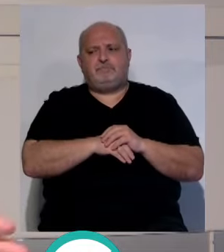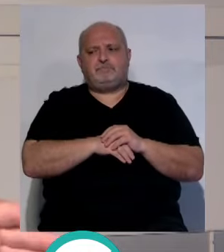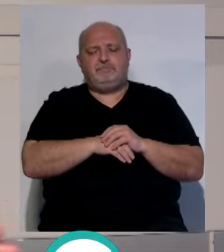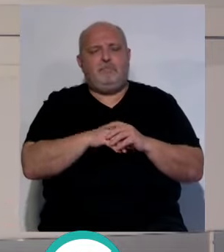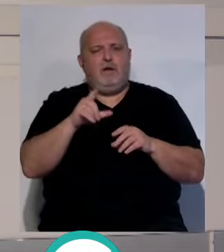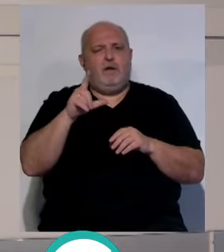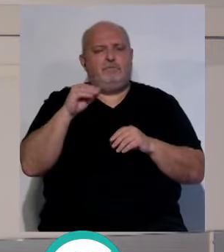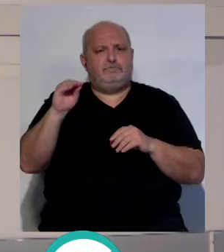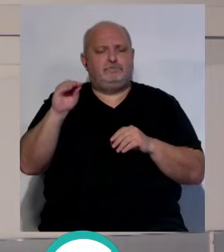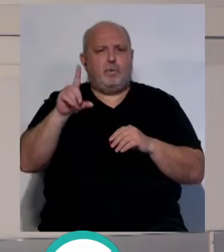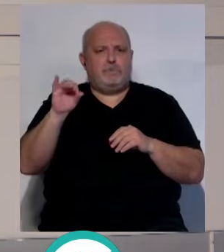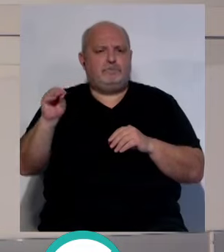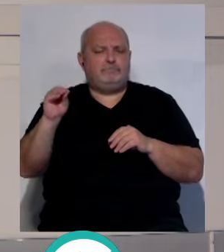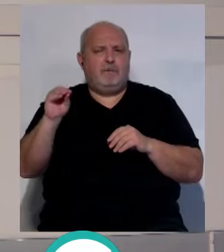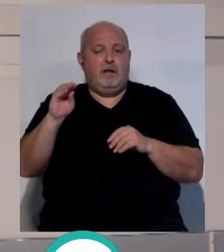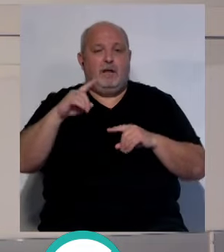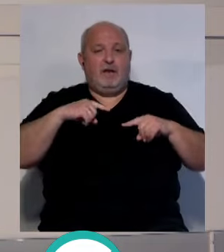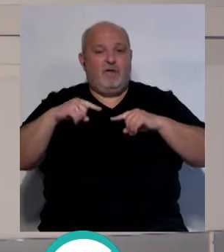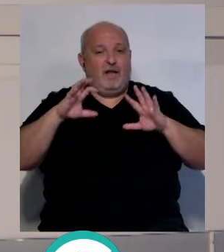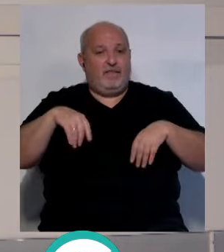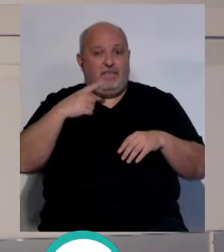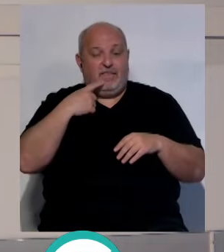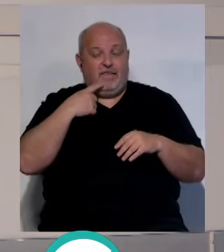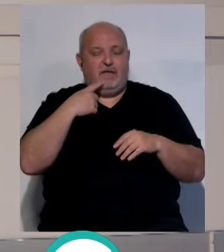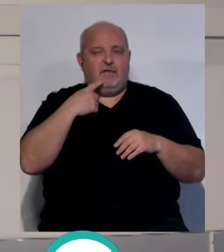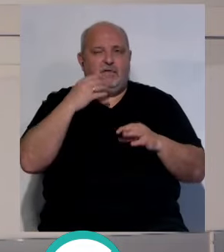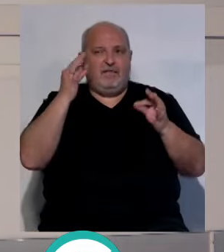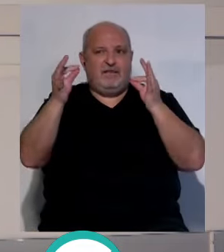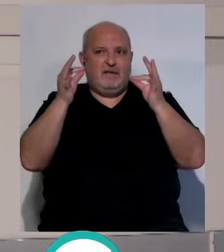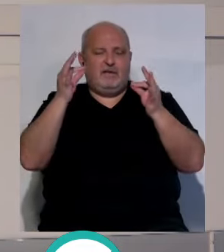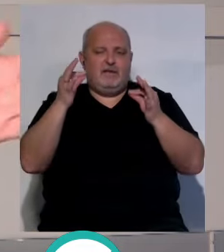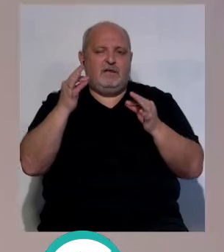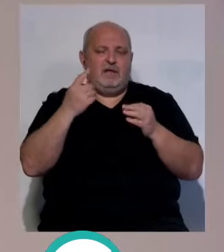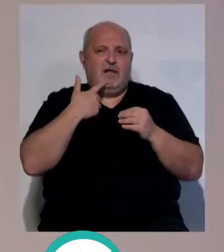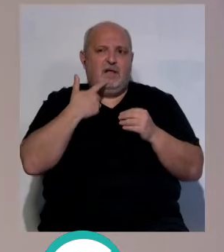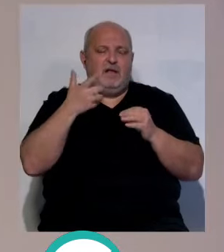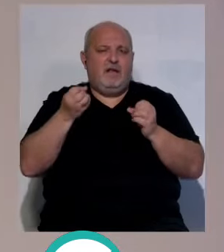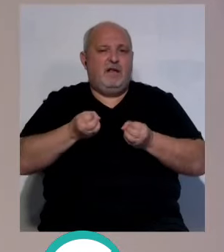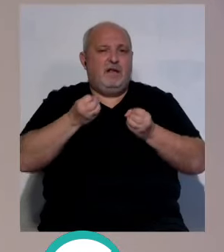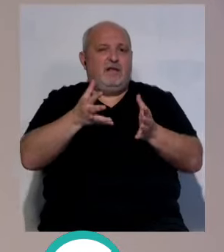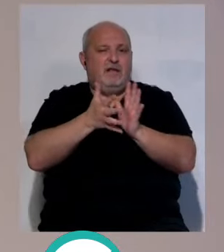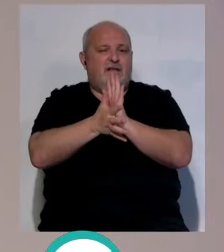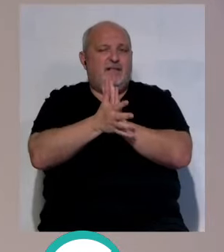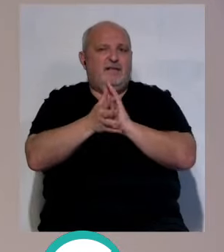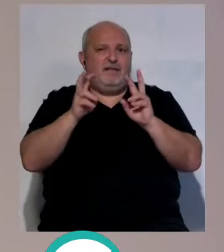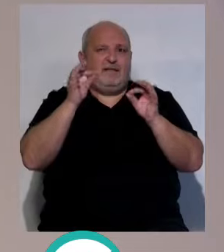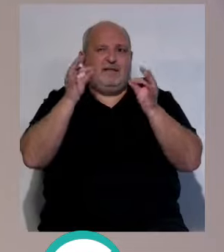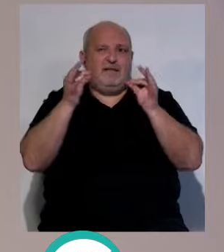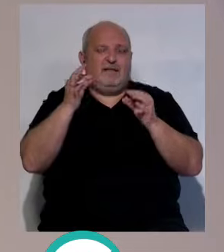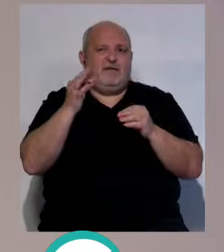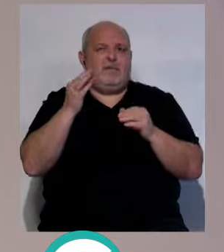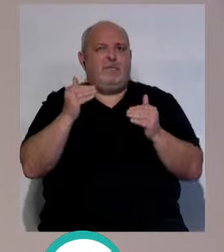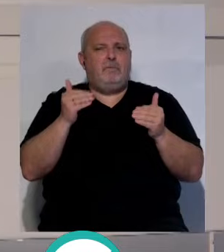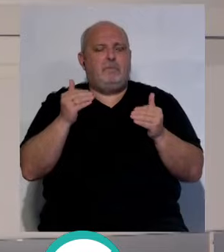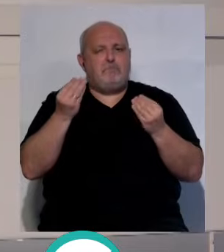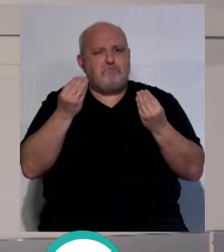Luis, por ejemplo, contigo, dijo Pelegrino que los detalles dicen mucho. Has comentado, precisamente, el detalle de haber metido